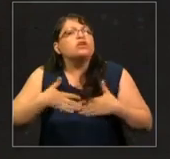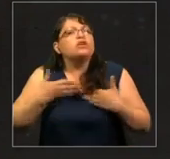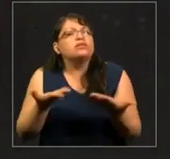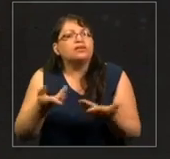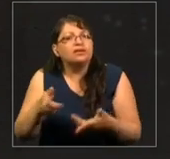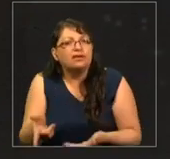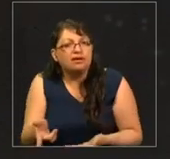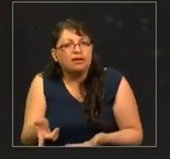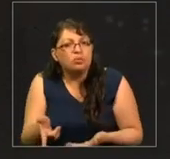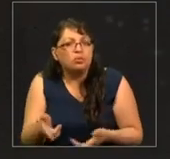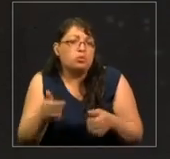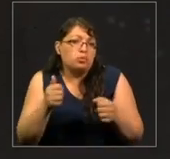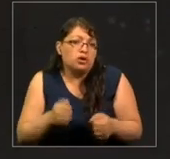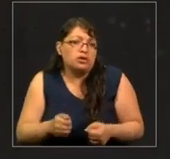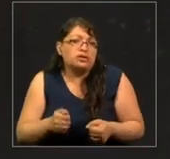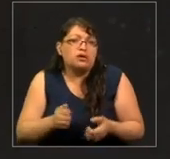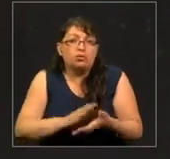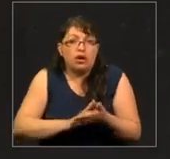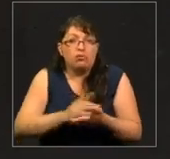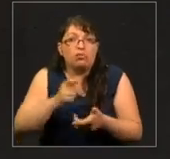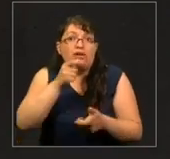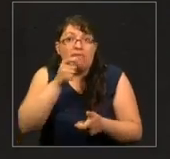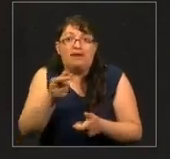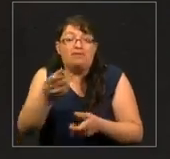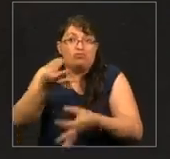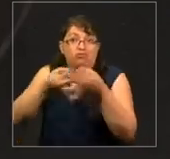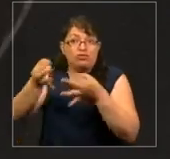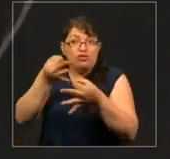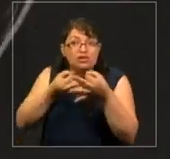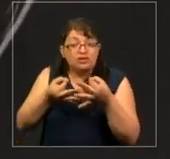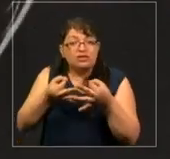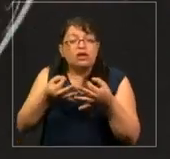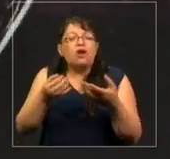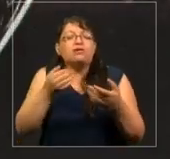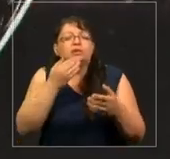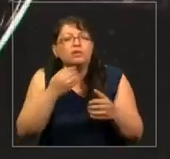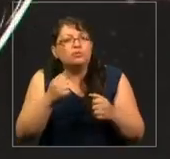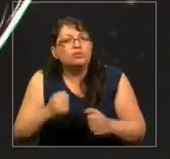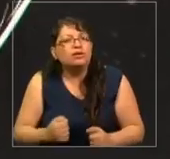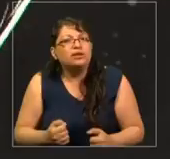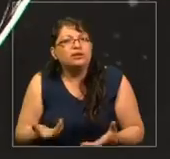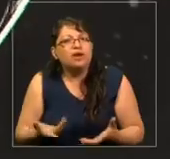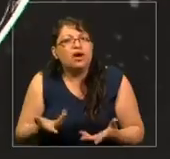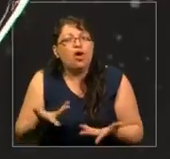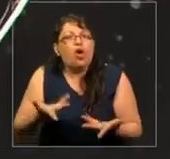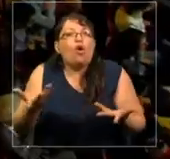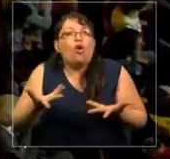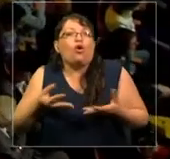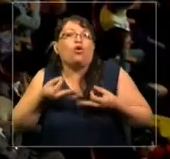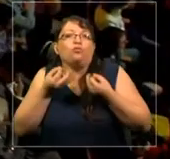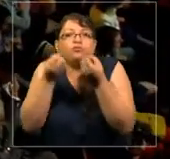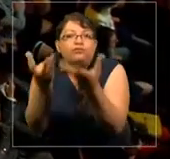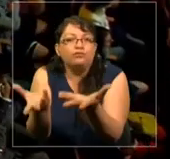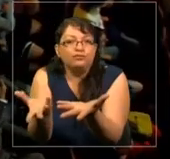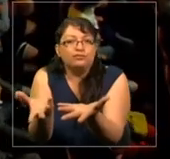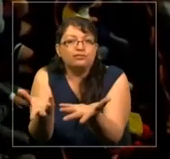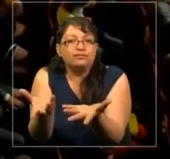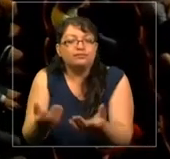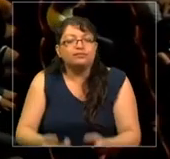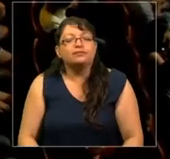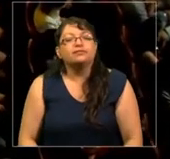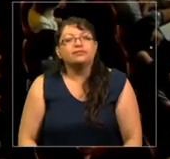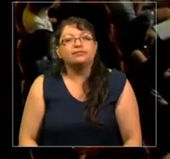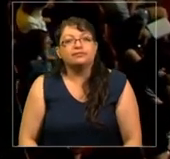eso. Puede ser desde las palabras que se expresan o sobre cómo se expresaron esas palabras. Y